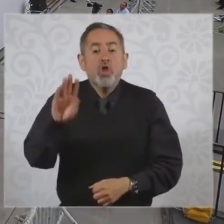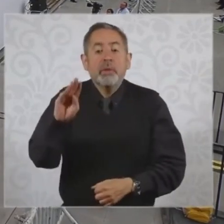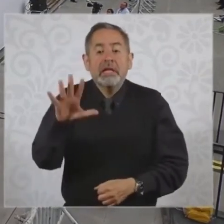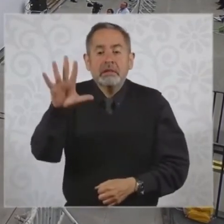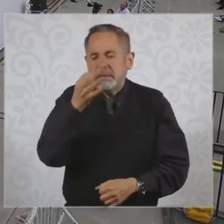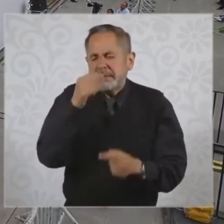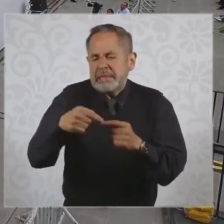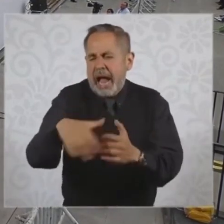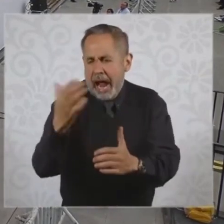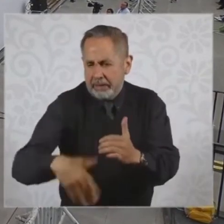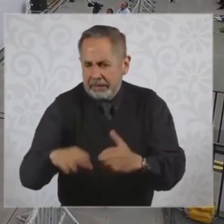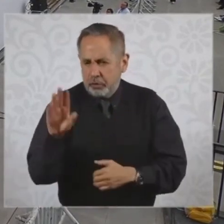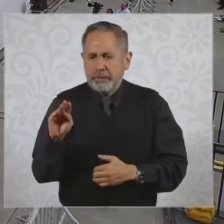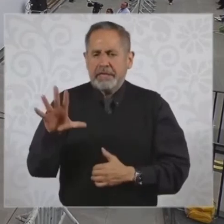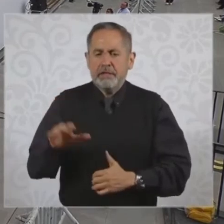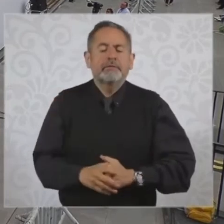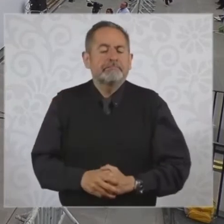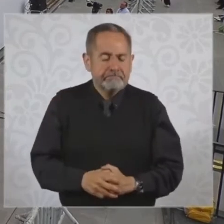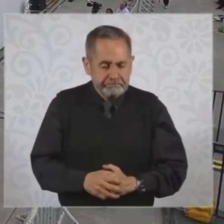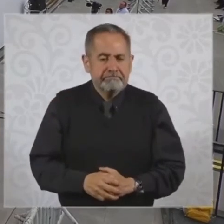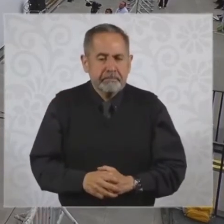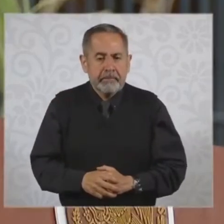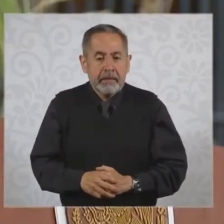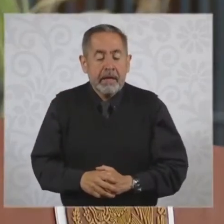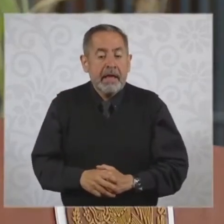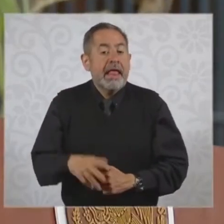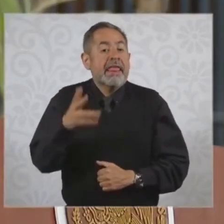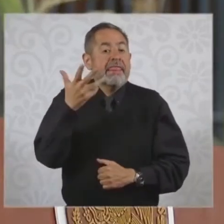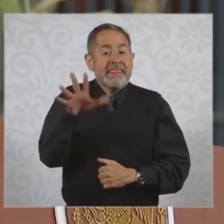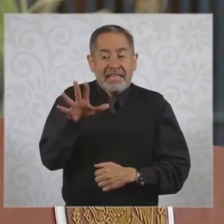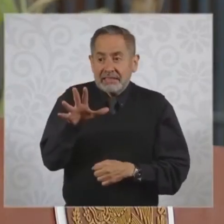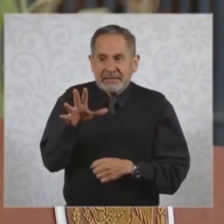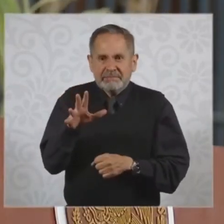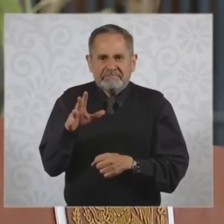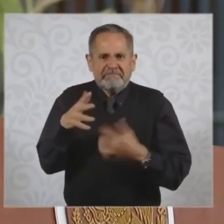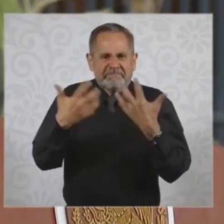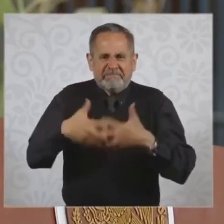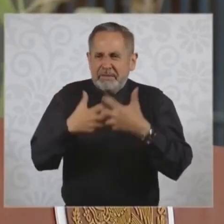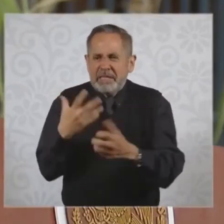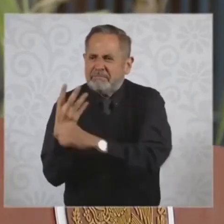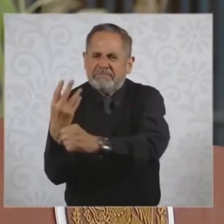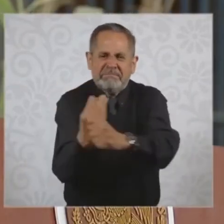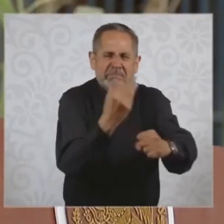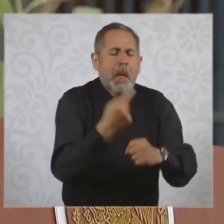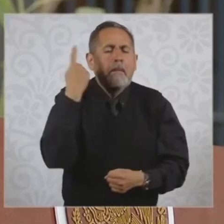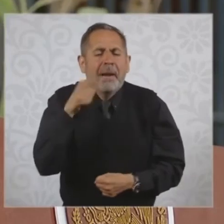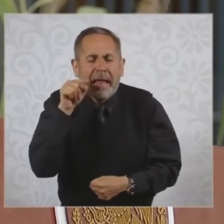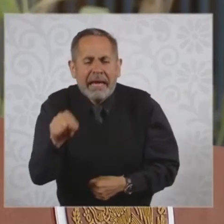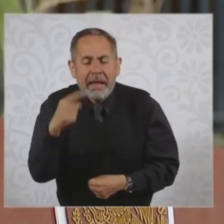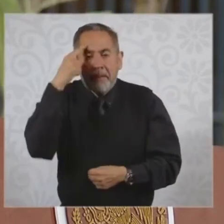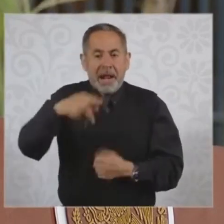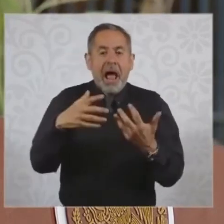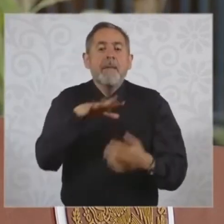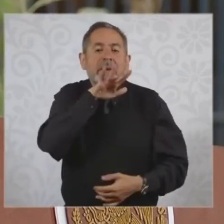a acabar. Construiremos al menos 10 plantas recicladoras de basura. Ahora vamos a iniciar por Oaxaca.